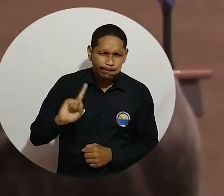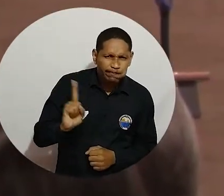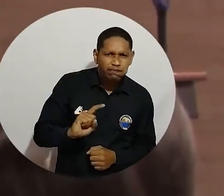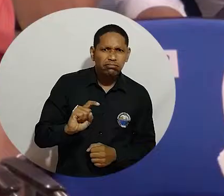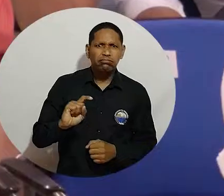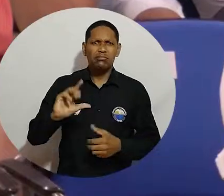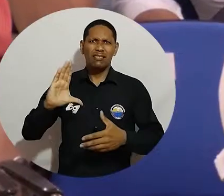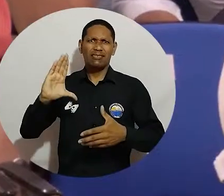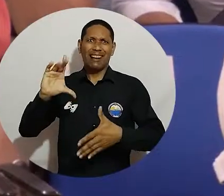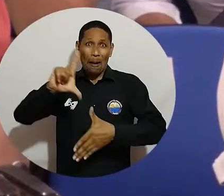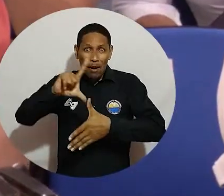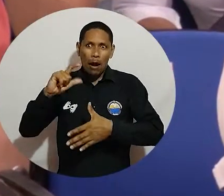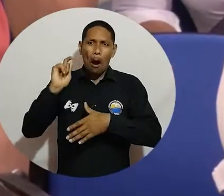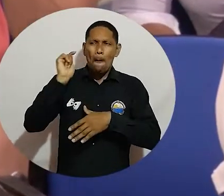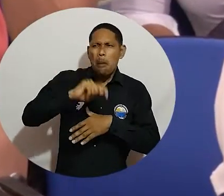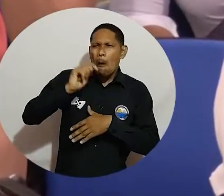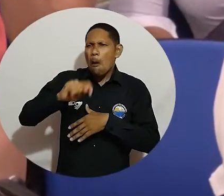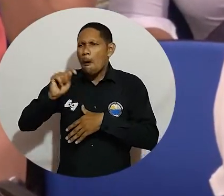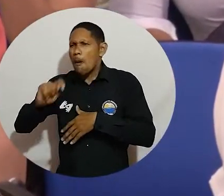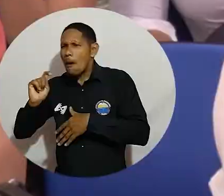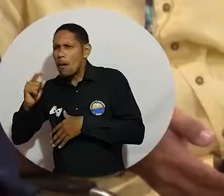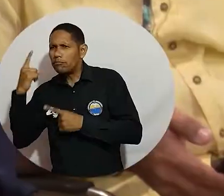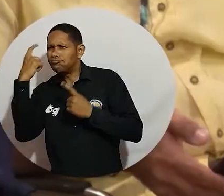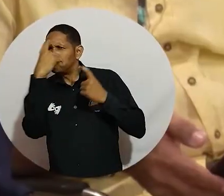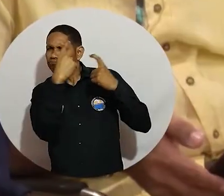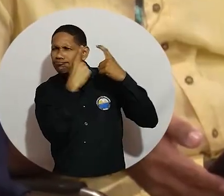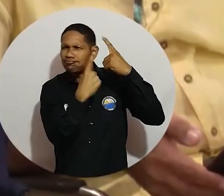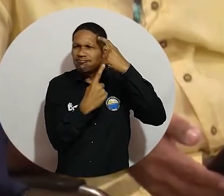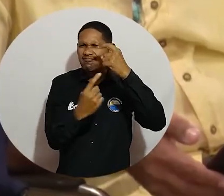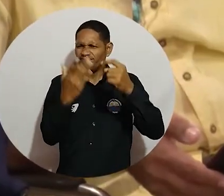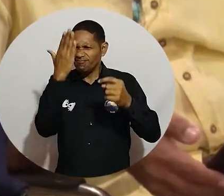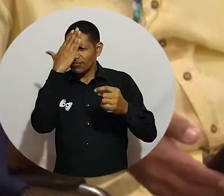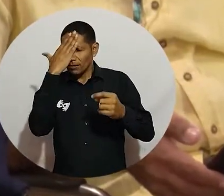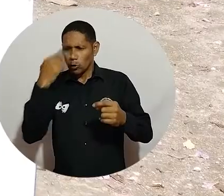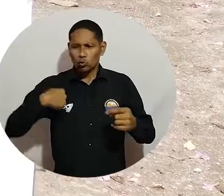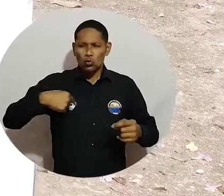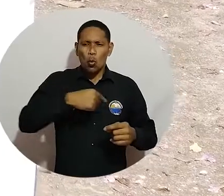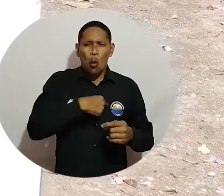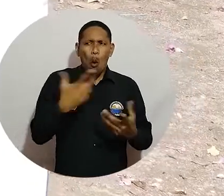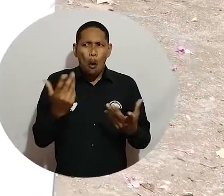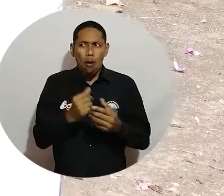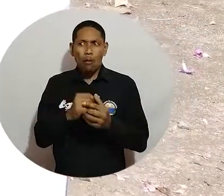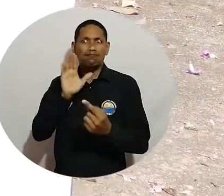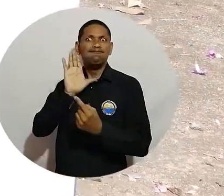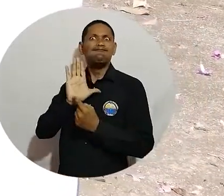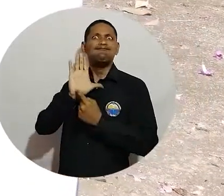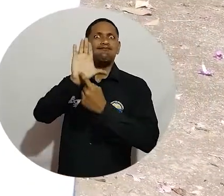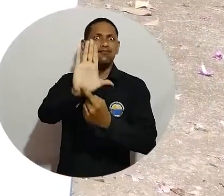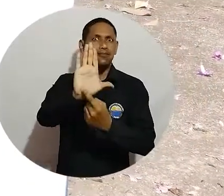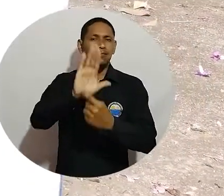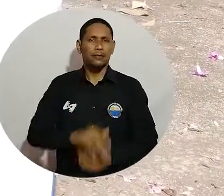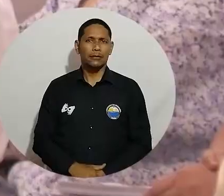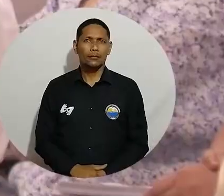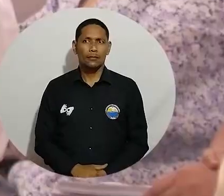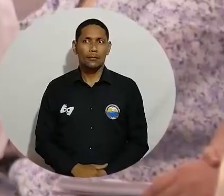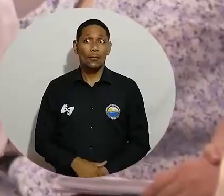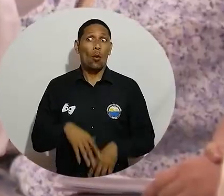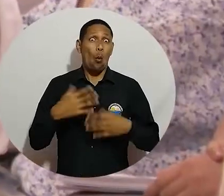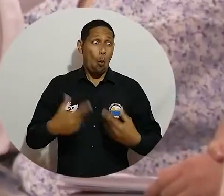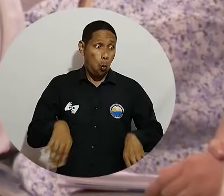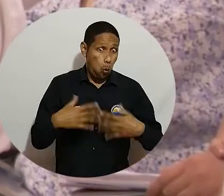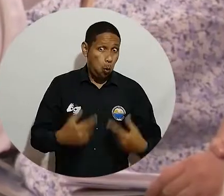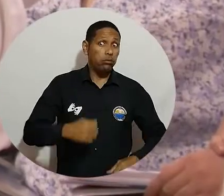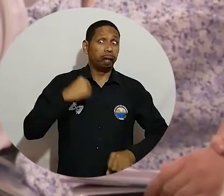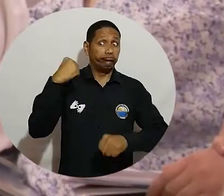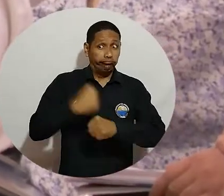trajinar por toda América Latina le da una visión diferente de lo que debemos nosotros proyectar. La